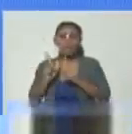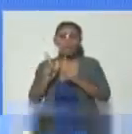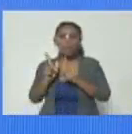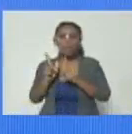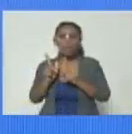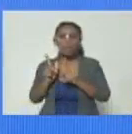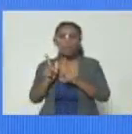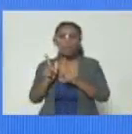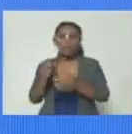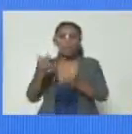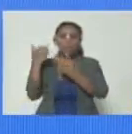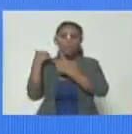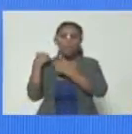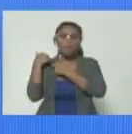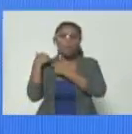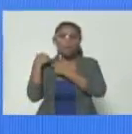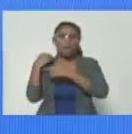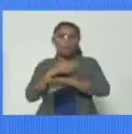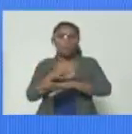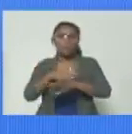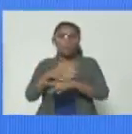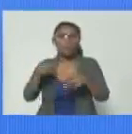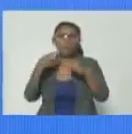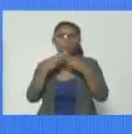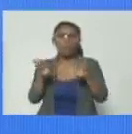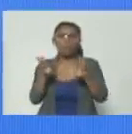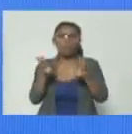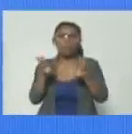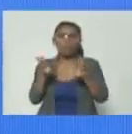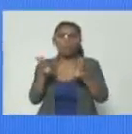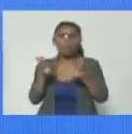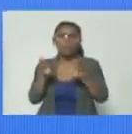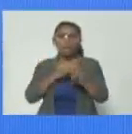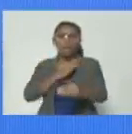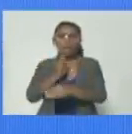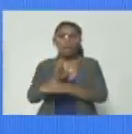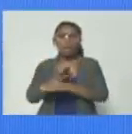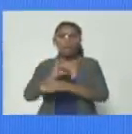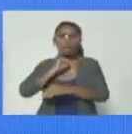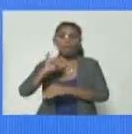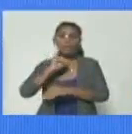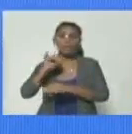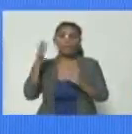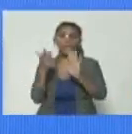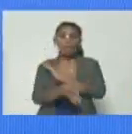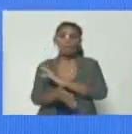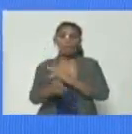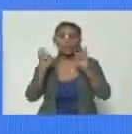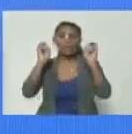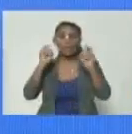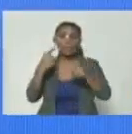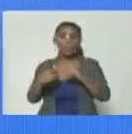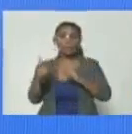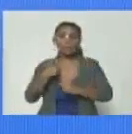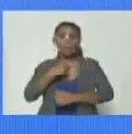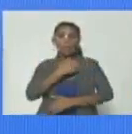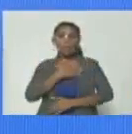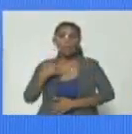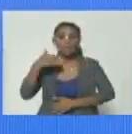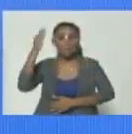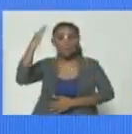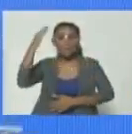competentes es decir el ministerio público iba a informar al respecto pero me gustaría saber